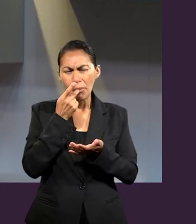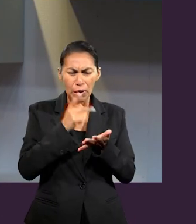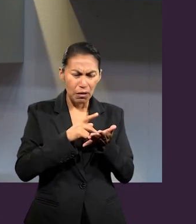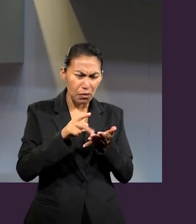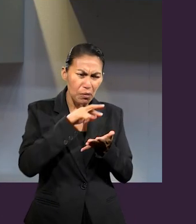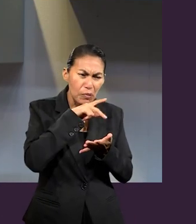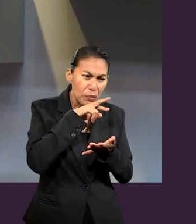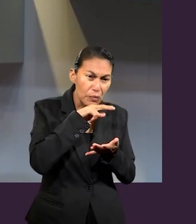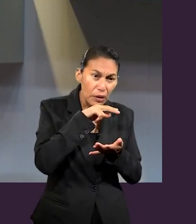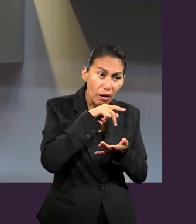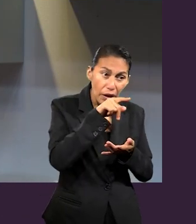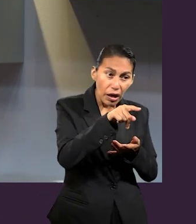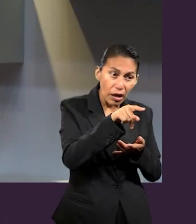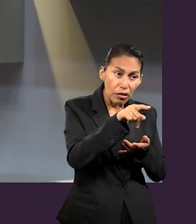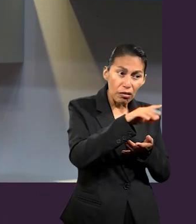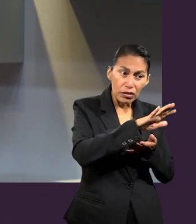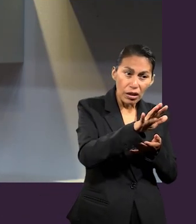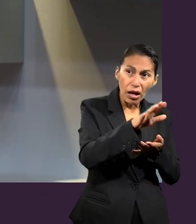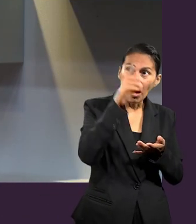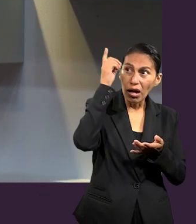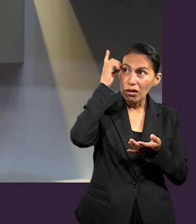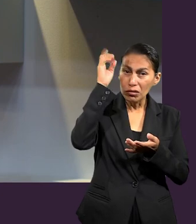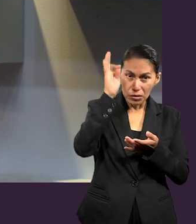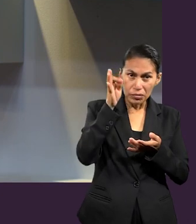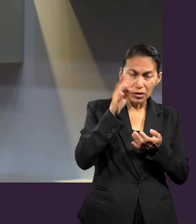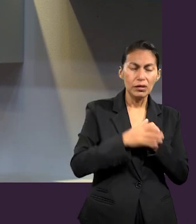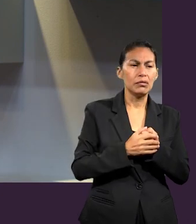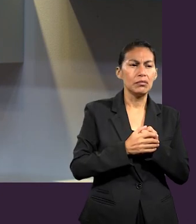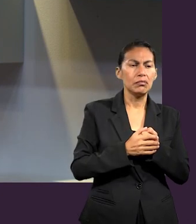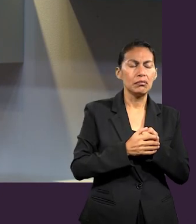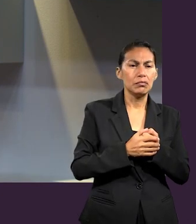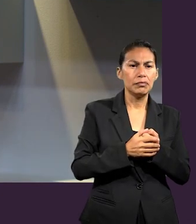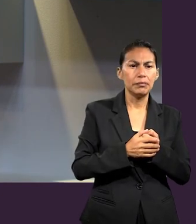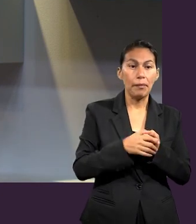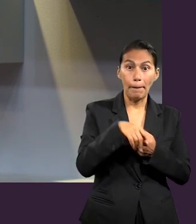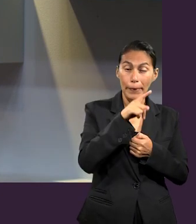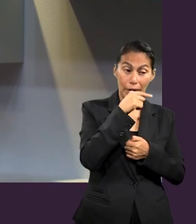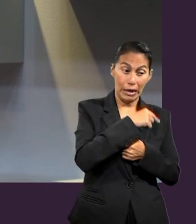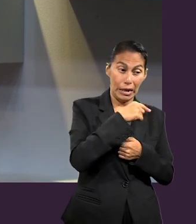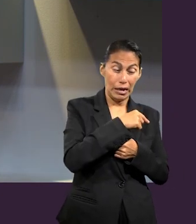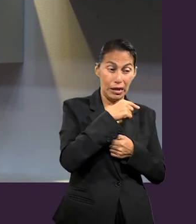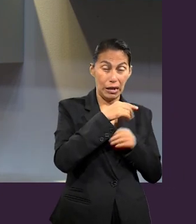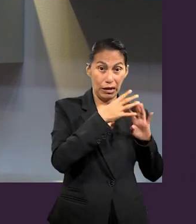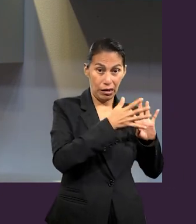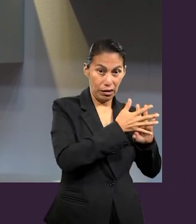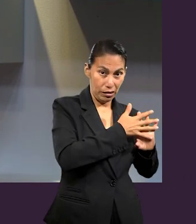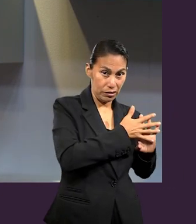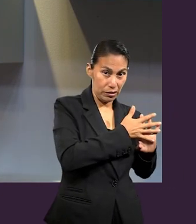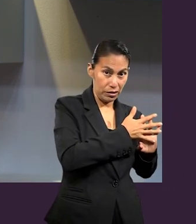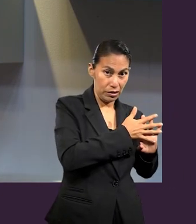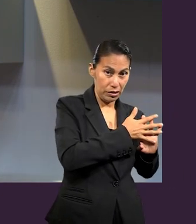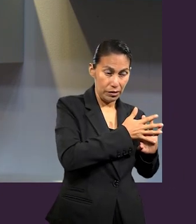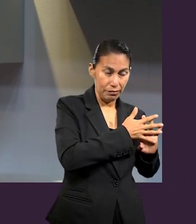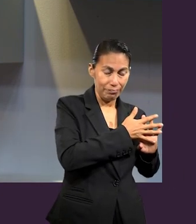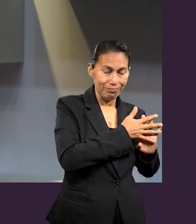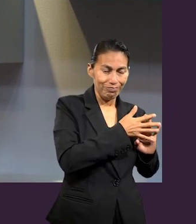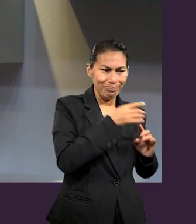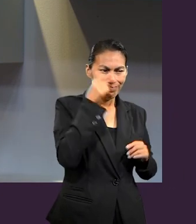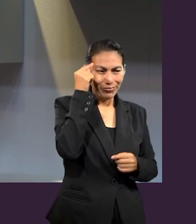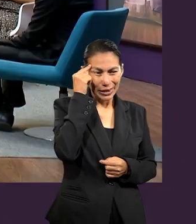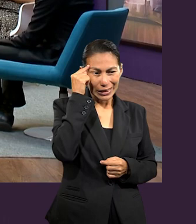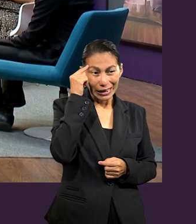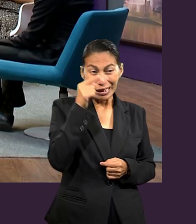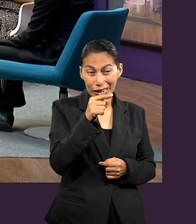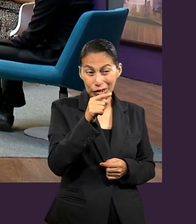sido convertidos, pero la preocupación de Pablo, que maneja desde la cárcel, la prisión, es que no se